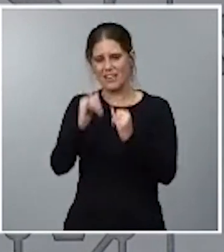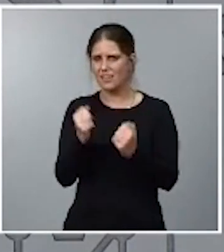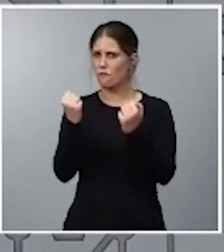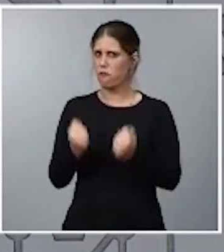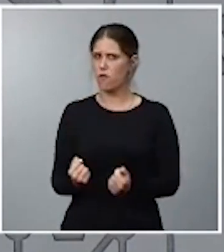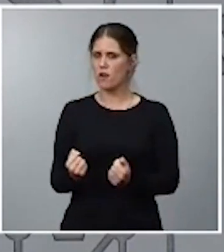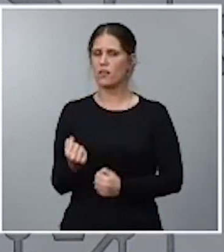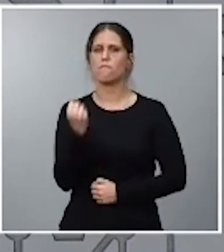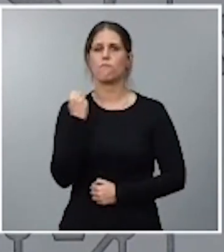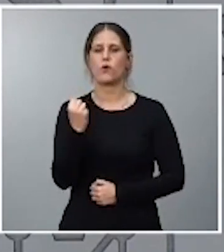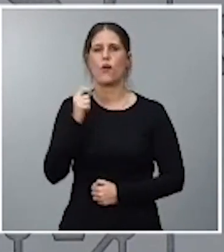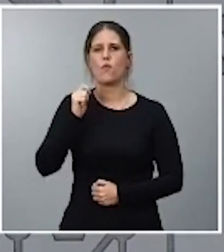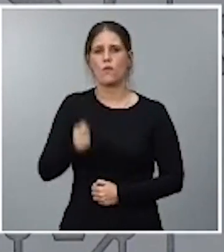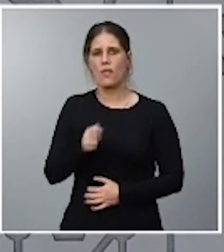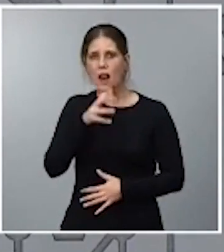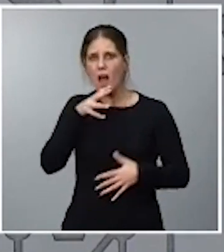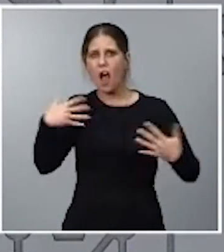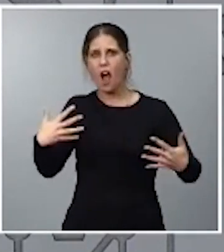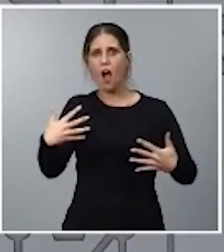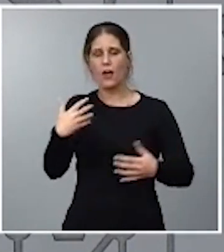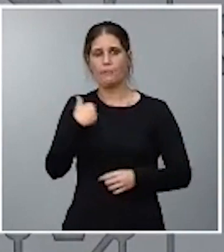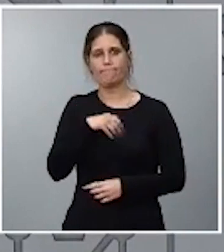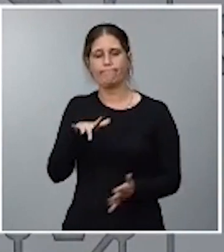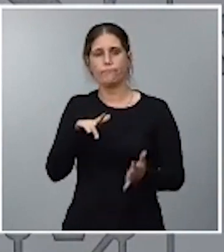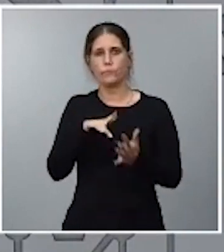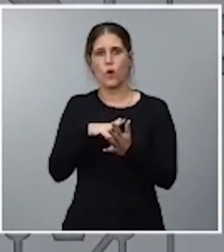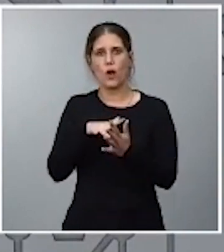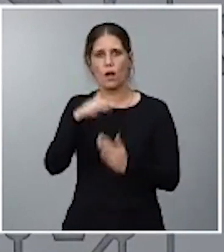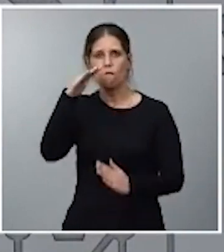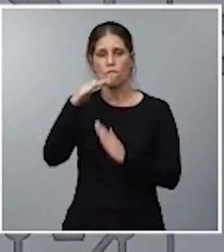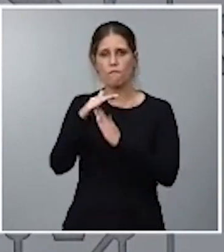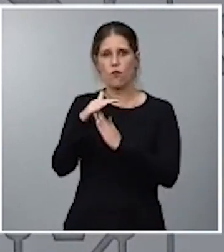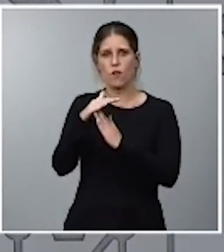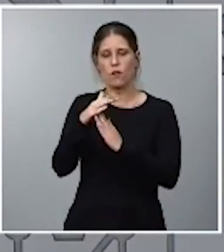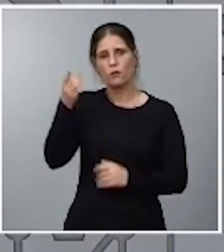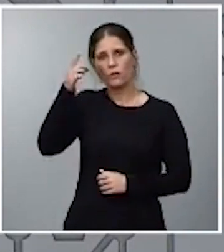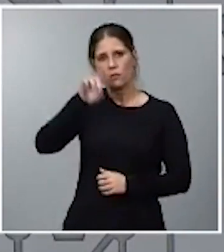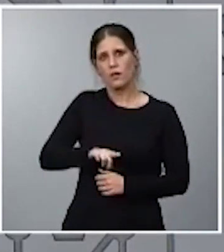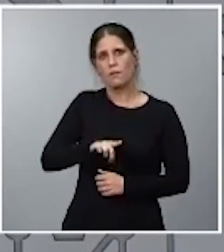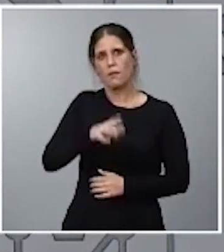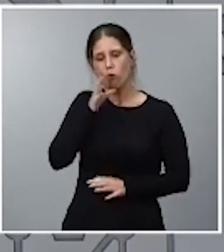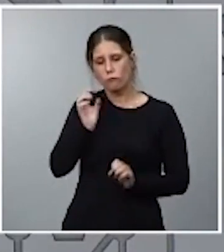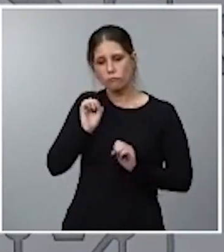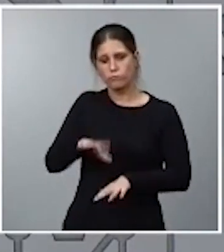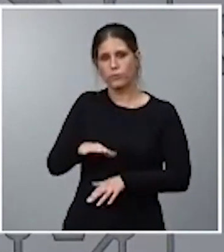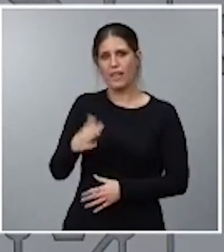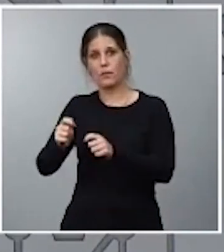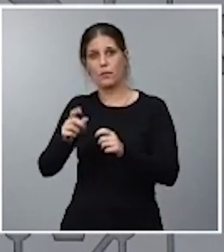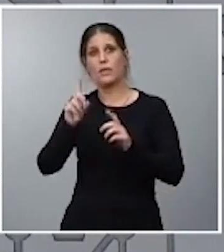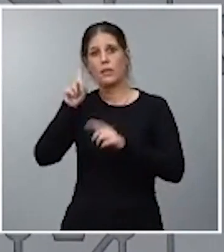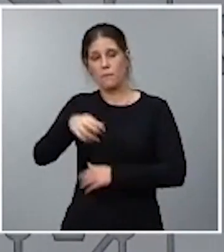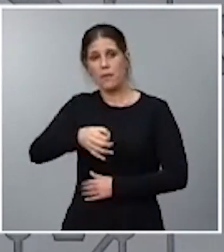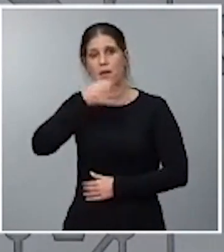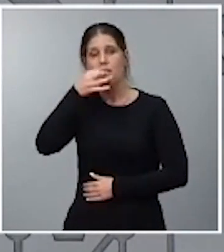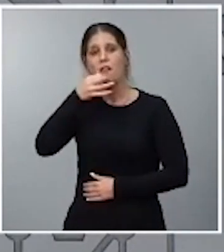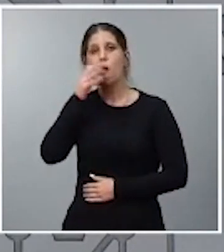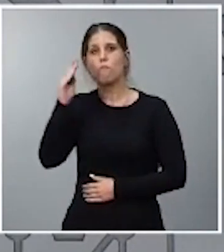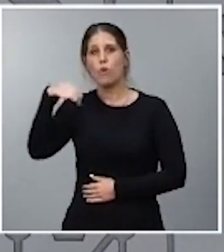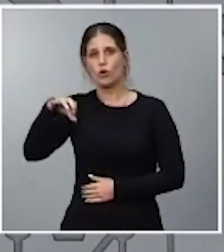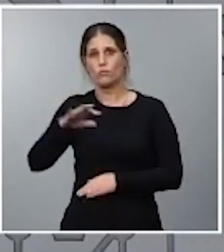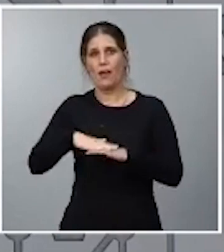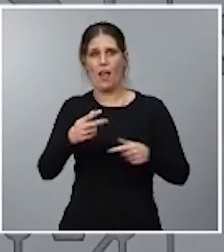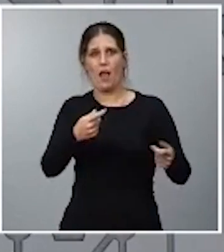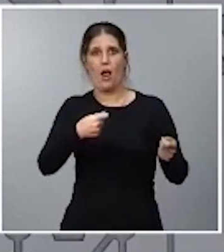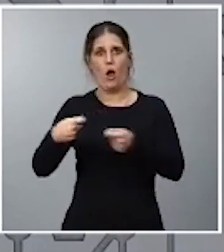a la que se ha visto abocada tanto por el bloqueo como por la renuncia ayer del señor Lesmes. Nos ponemos desde